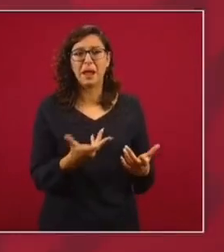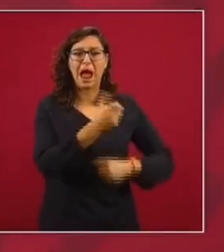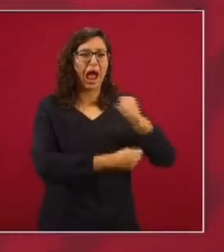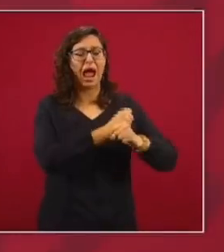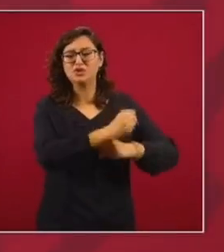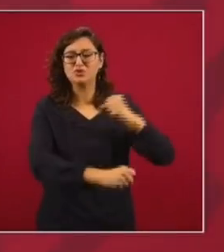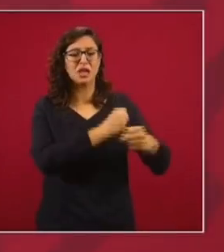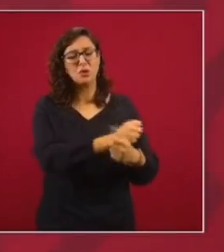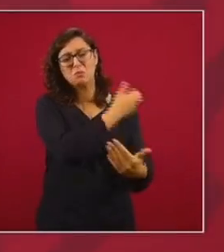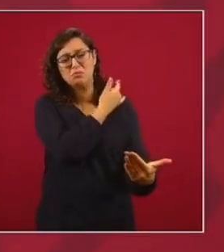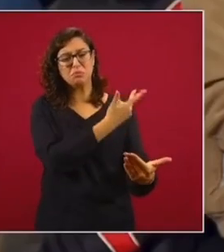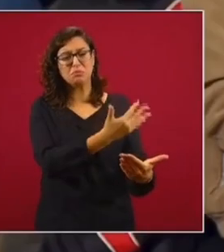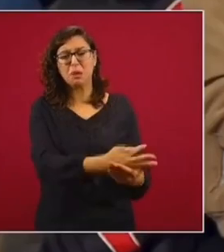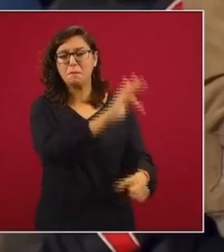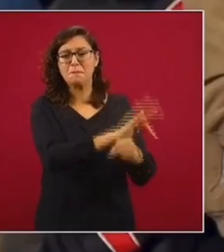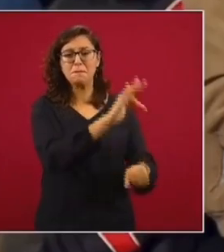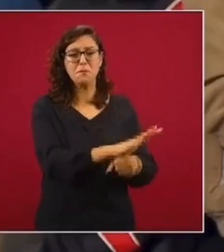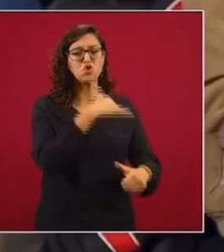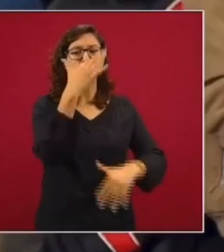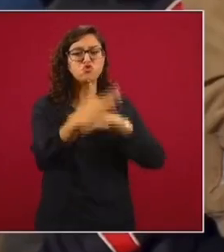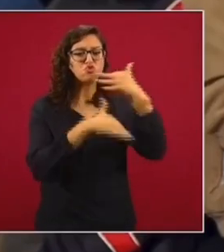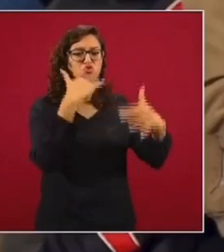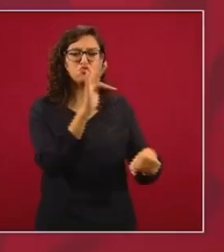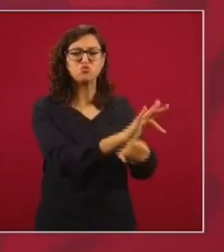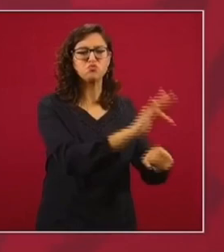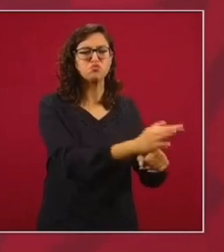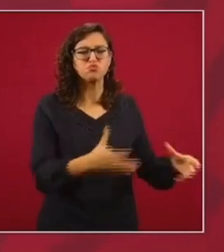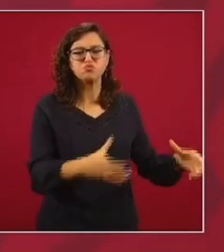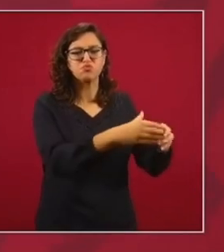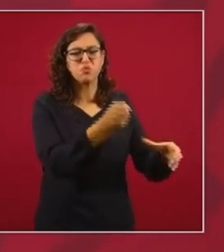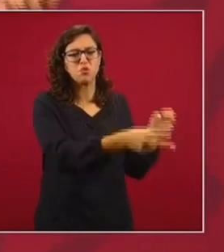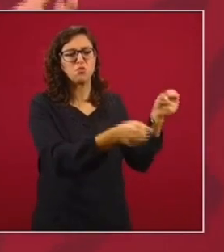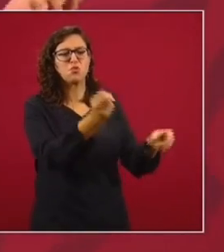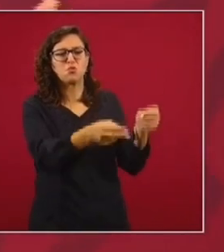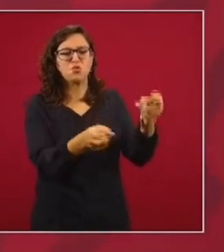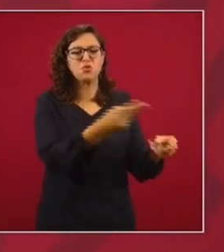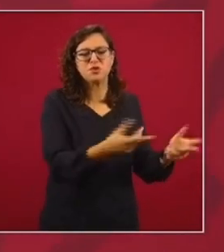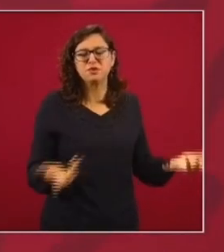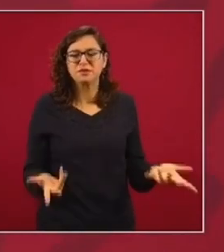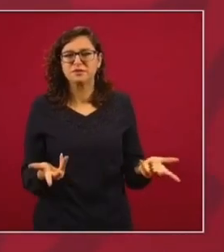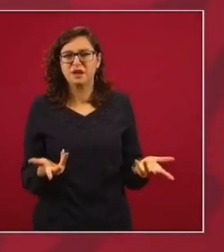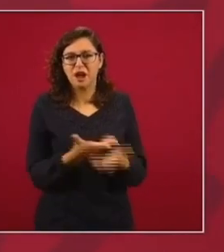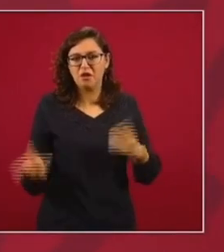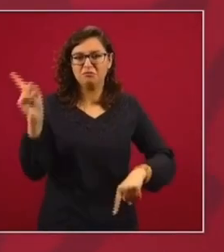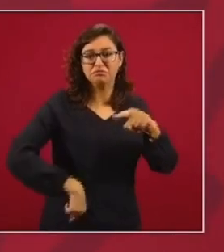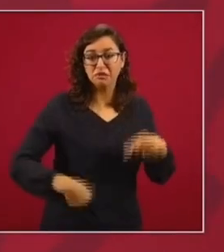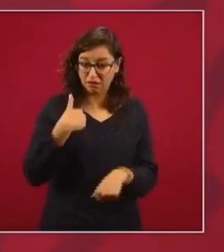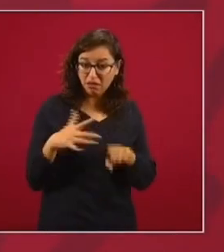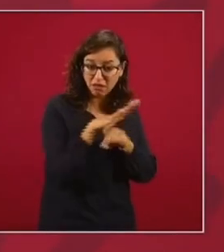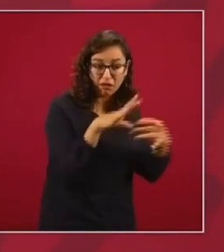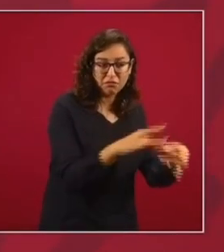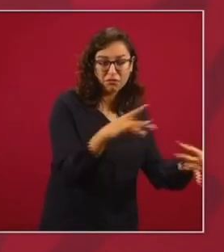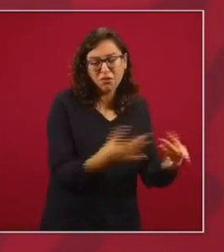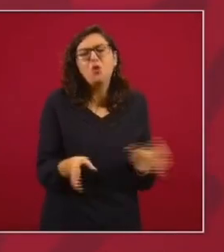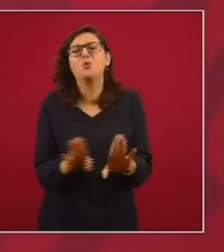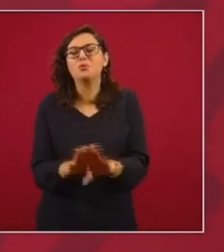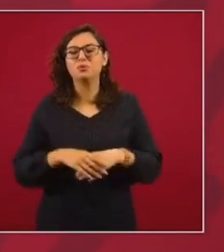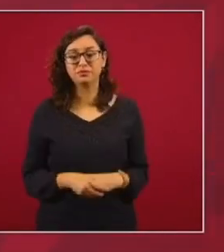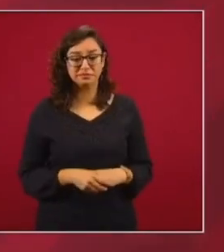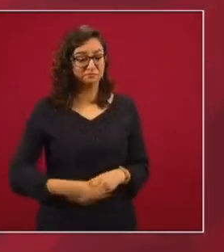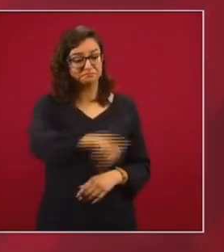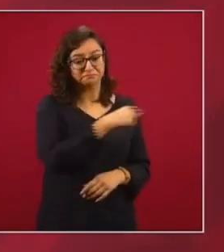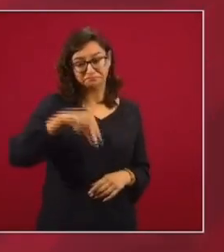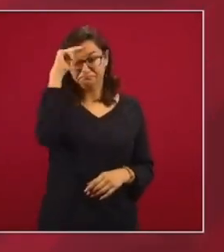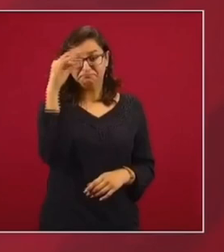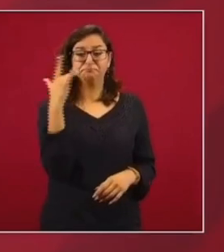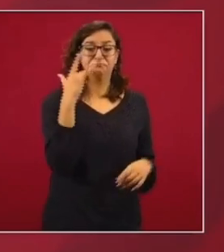favorecida con el régimen de corrupción y de injusticias. ¿Cómo voy a convencer a los intelectuales orgánicos? O sea, van a hablar de